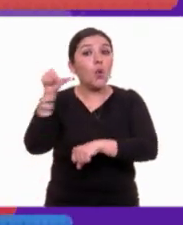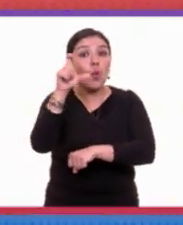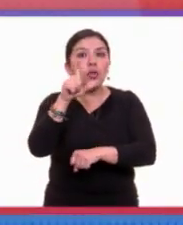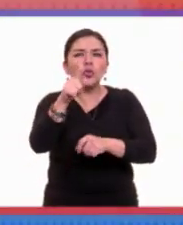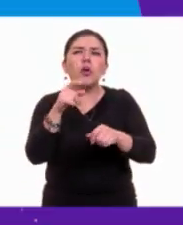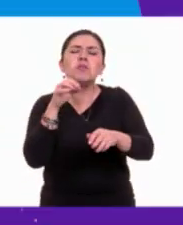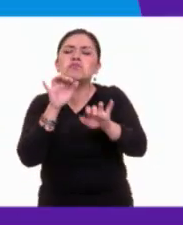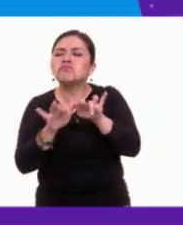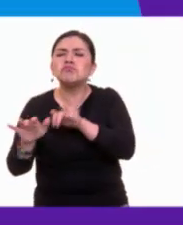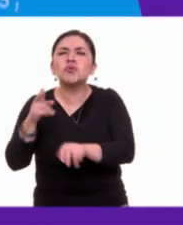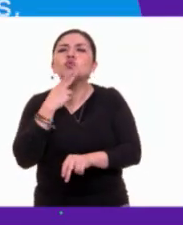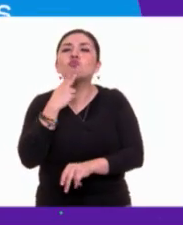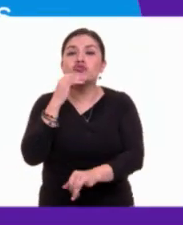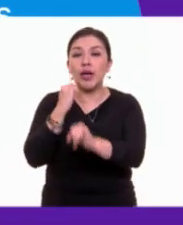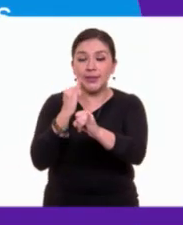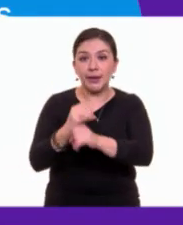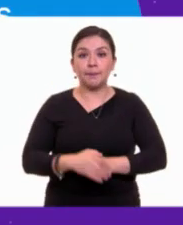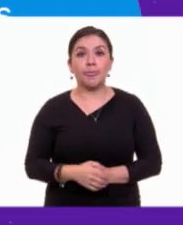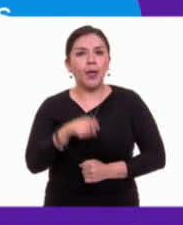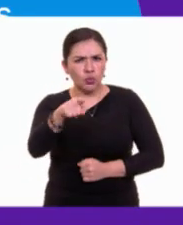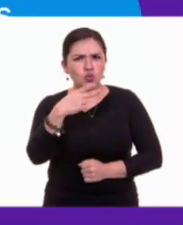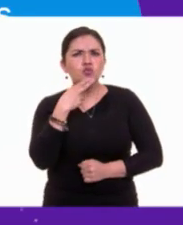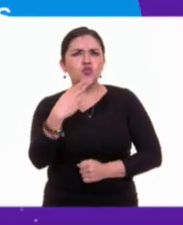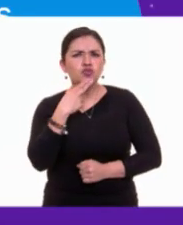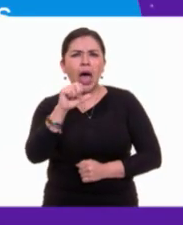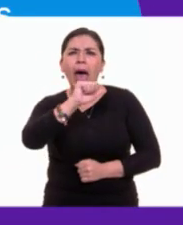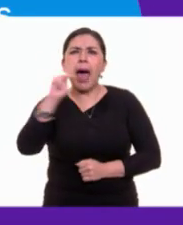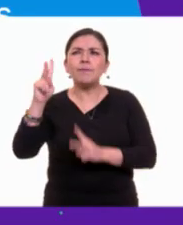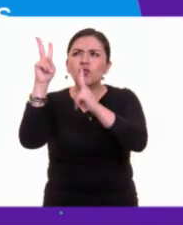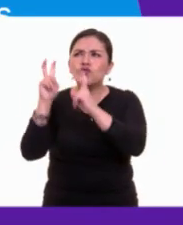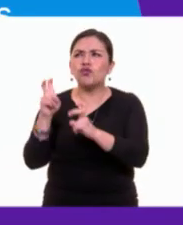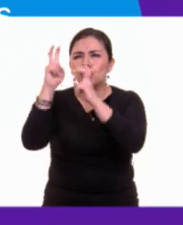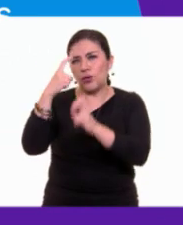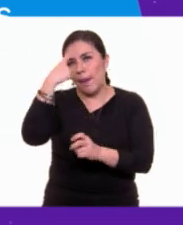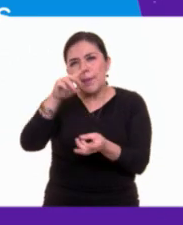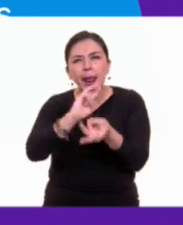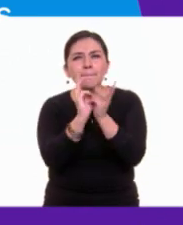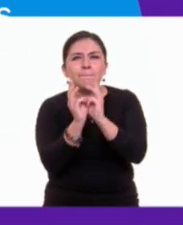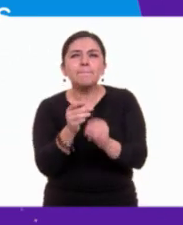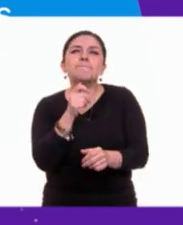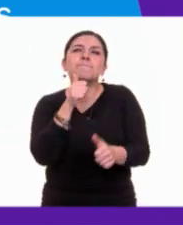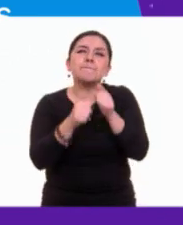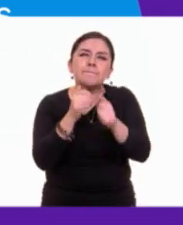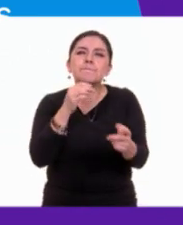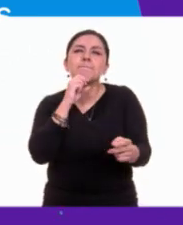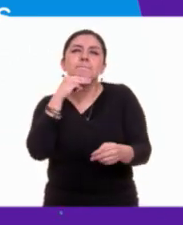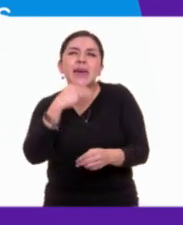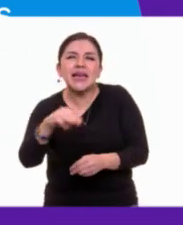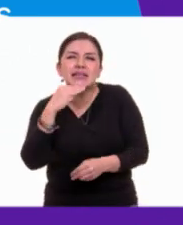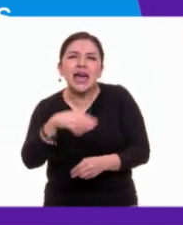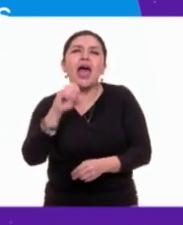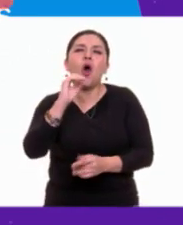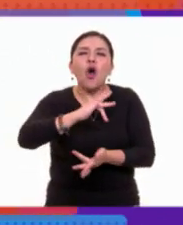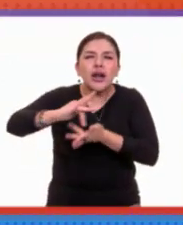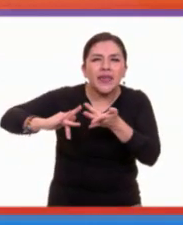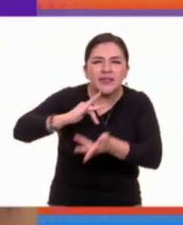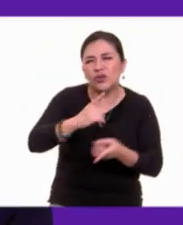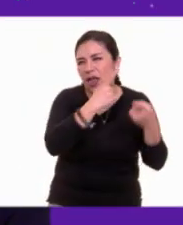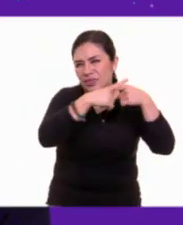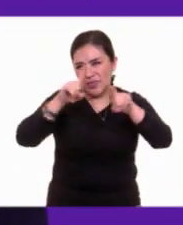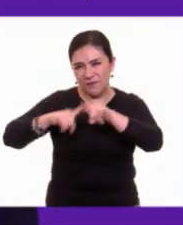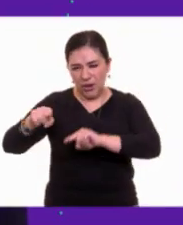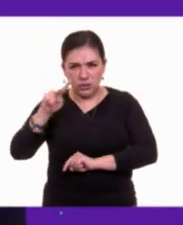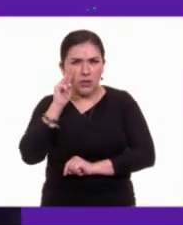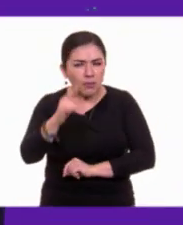de navegar por Internet. Si al utilizar aplicaciones de mensajería instantánea, videochat, redes sociales o cualquier otra